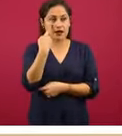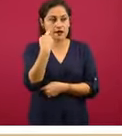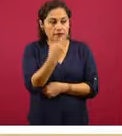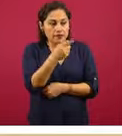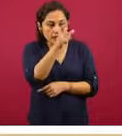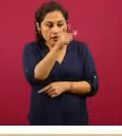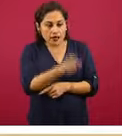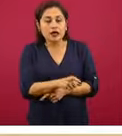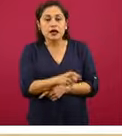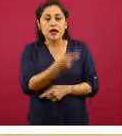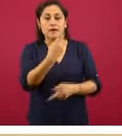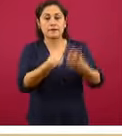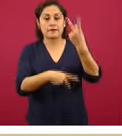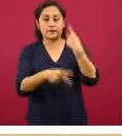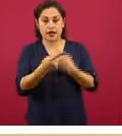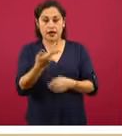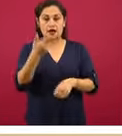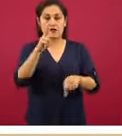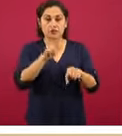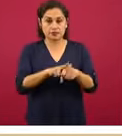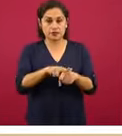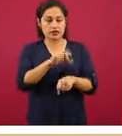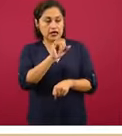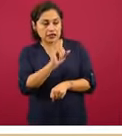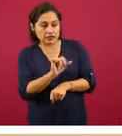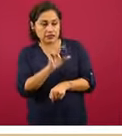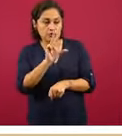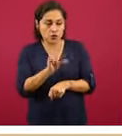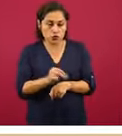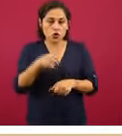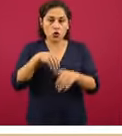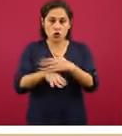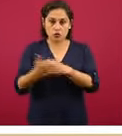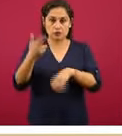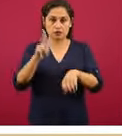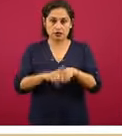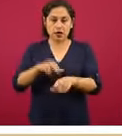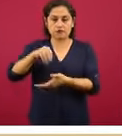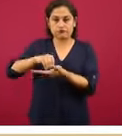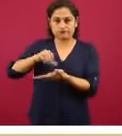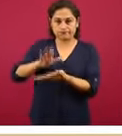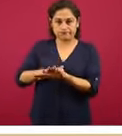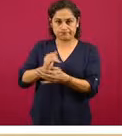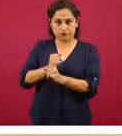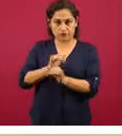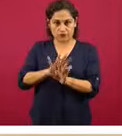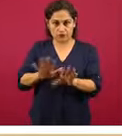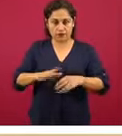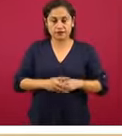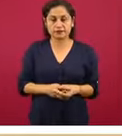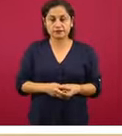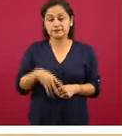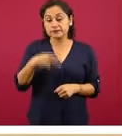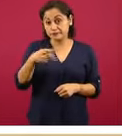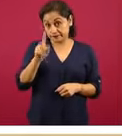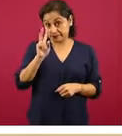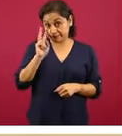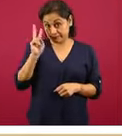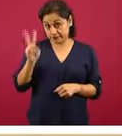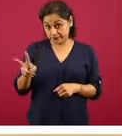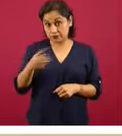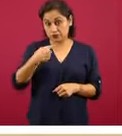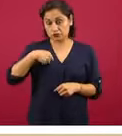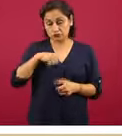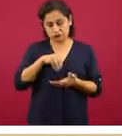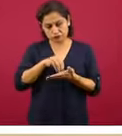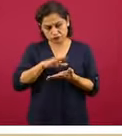primer contacto con el sistema requirió o no hospitalización. Y lo que vemos es que de manera ideal, que